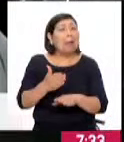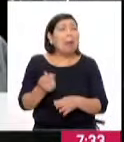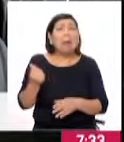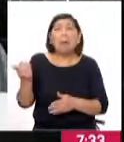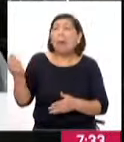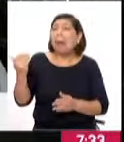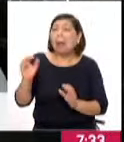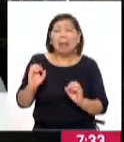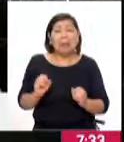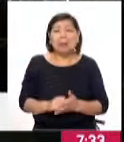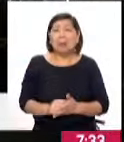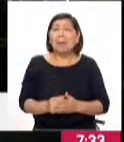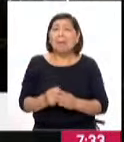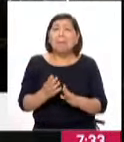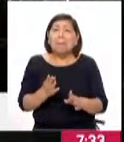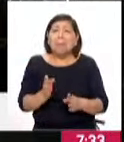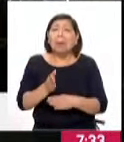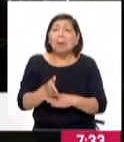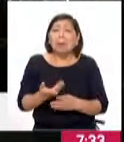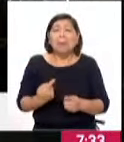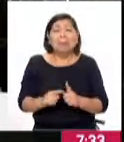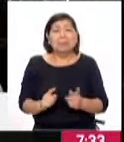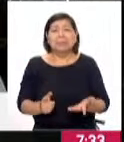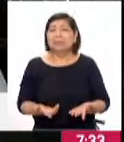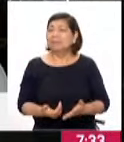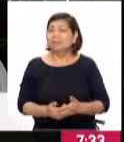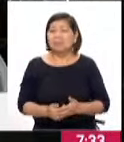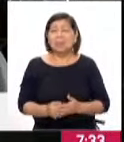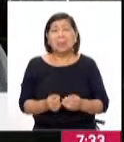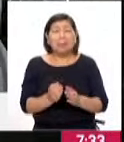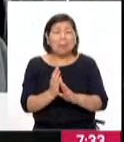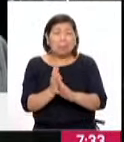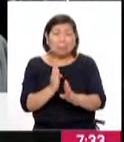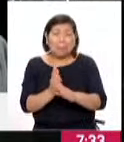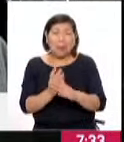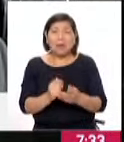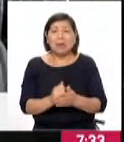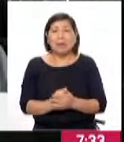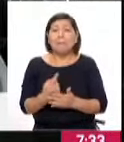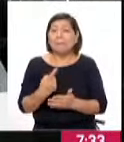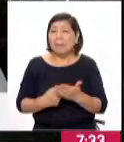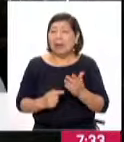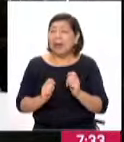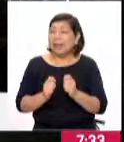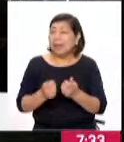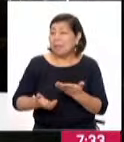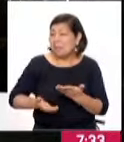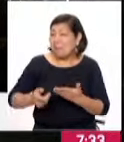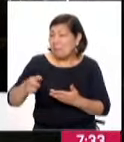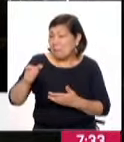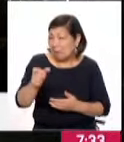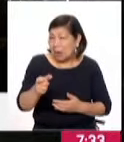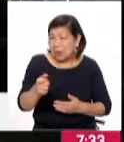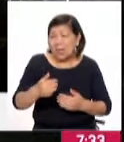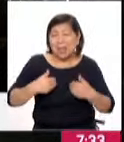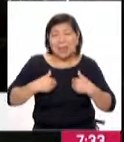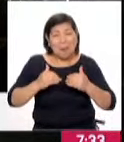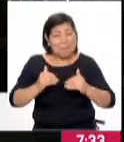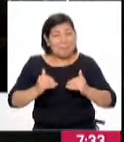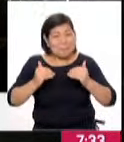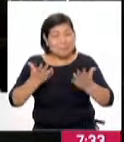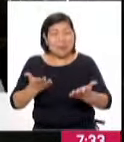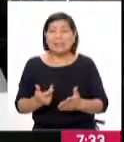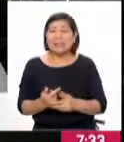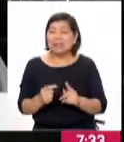mayormente se aglutinan o llegan a las oficinas y generan congestión y con la finalidad de darles facilidades exclusivamente a los